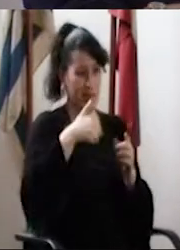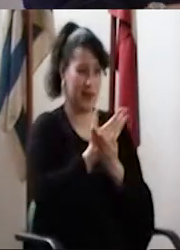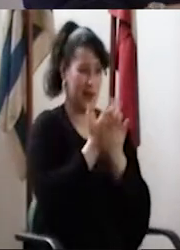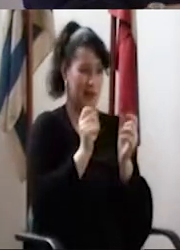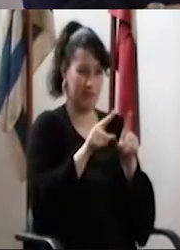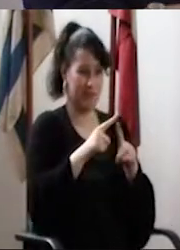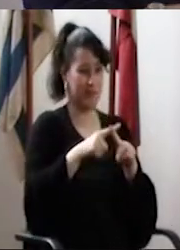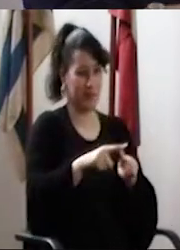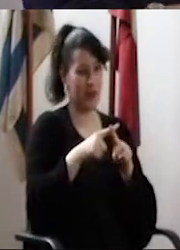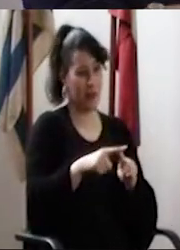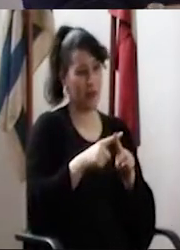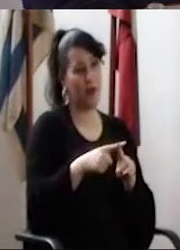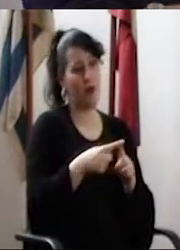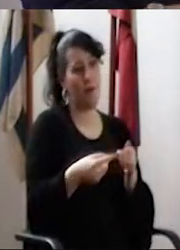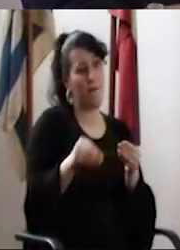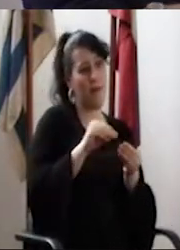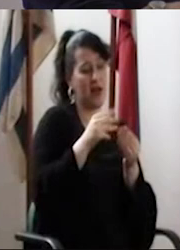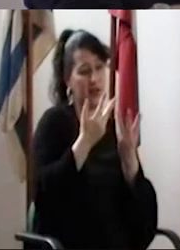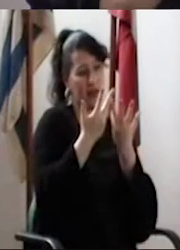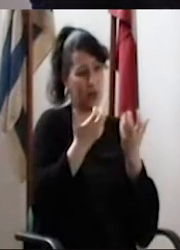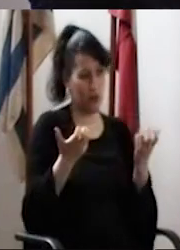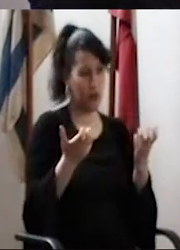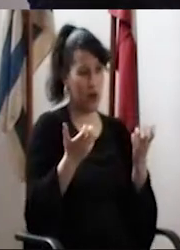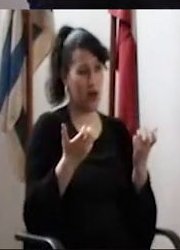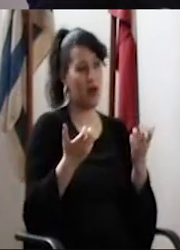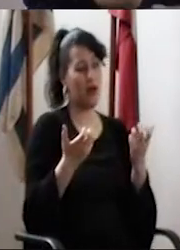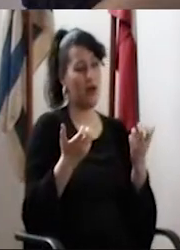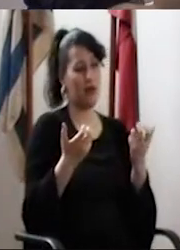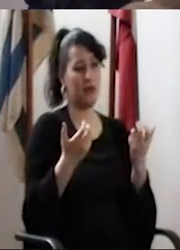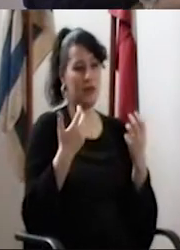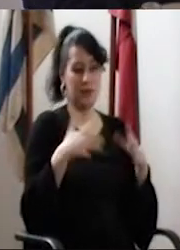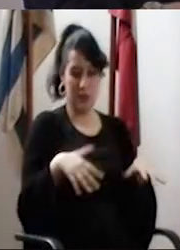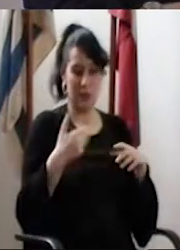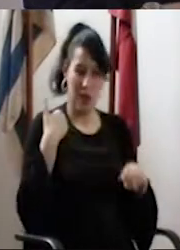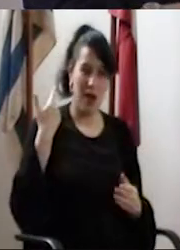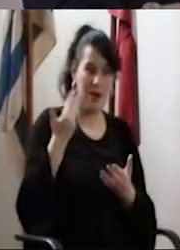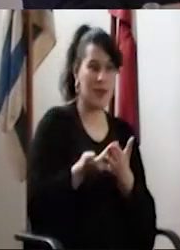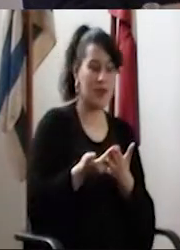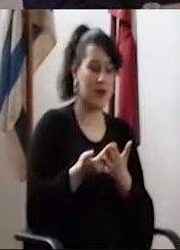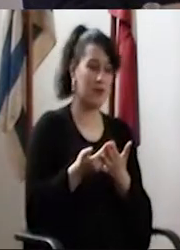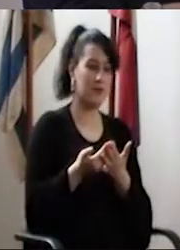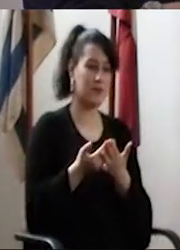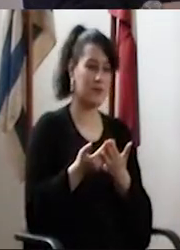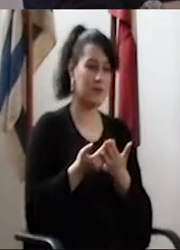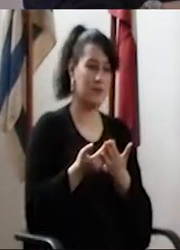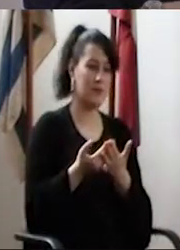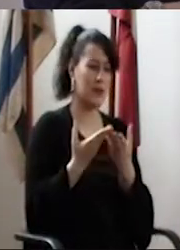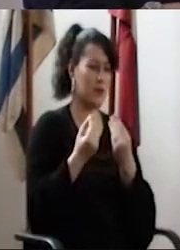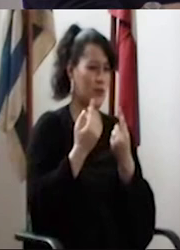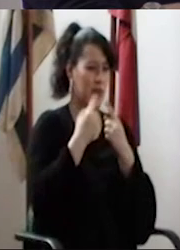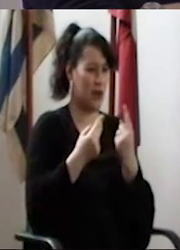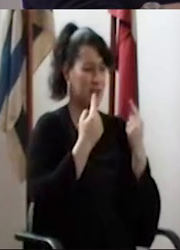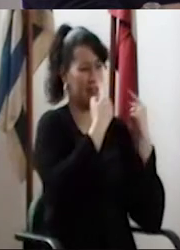tiene una inercia. Y es una estructura, exacto, y es una estructura donde todavía, además,